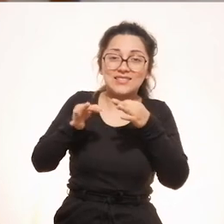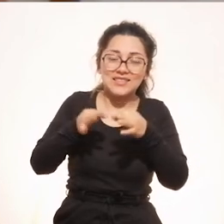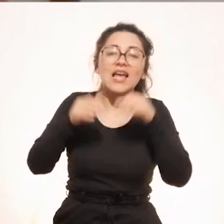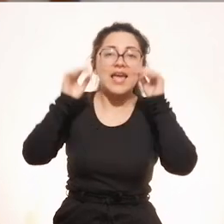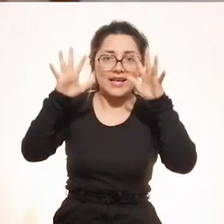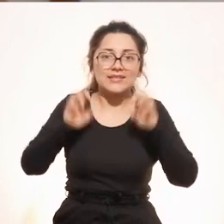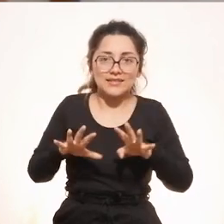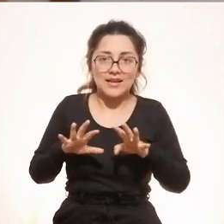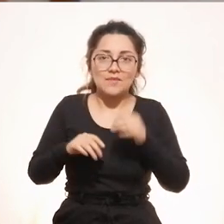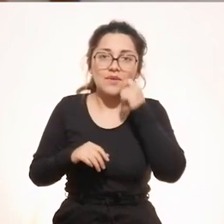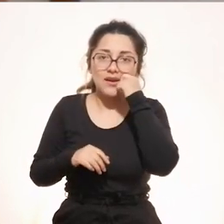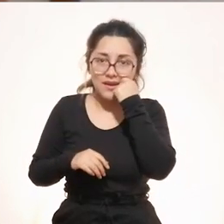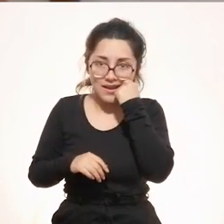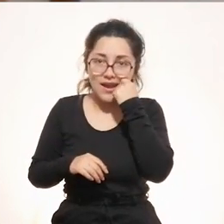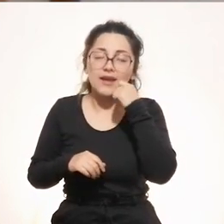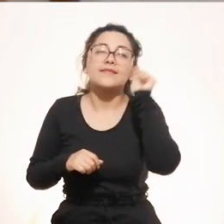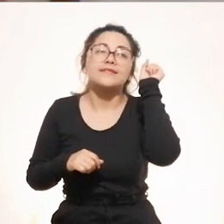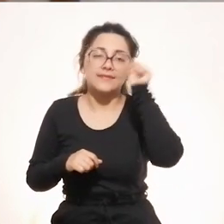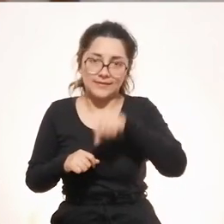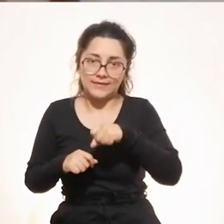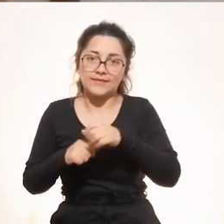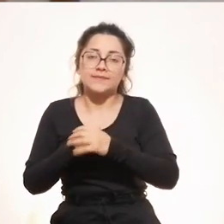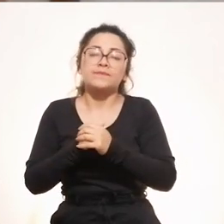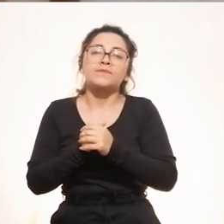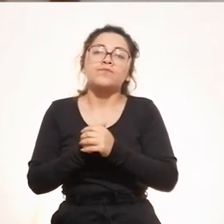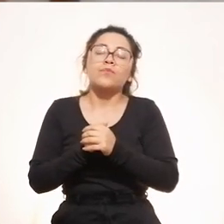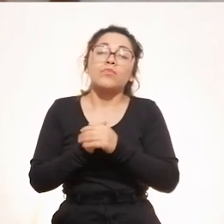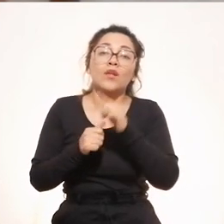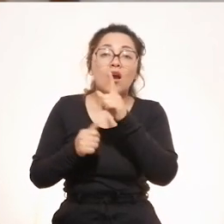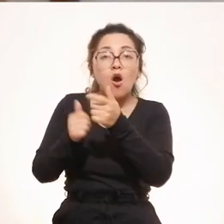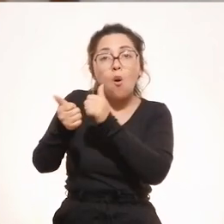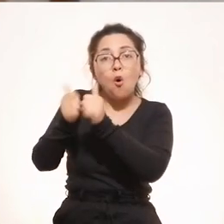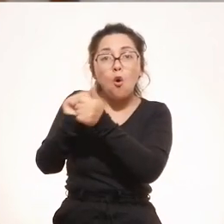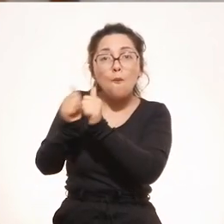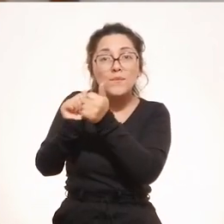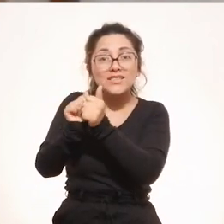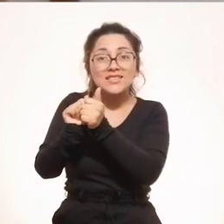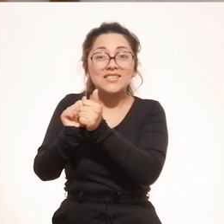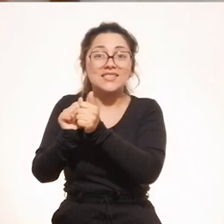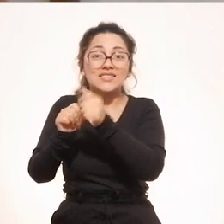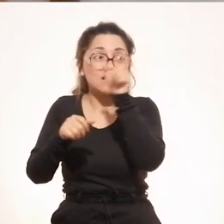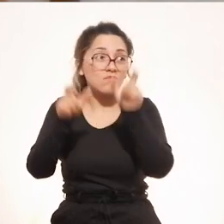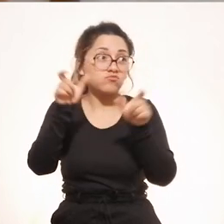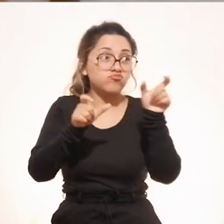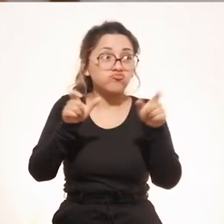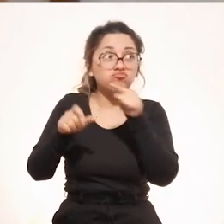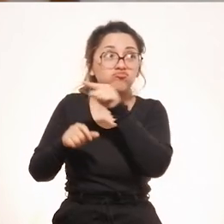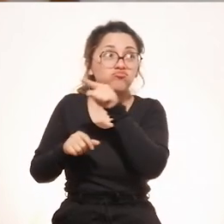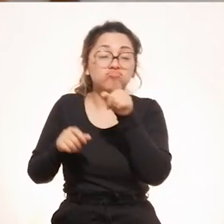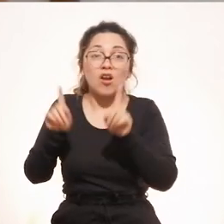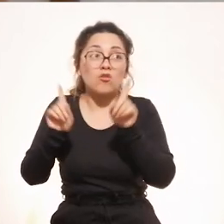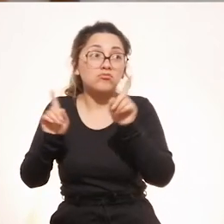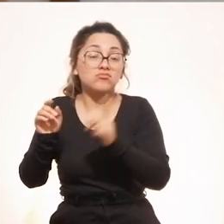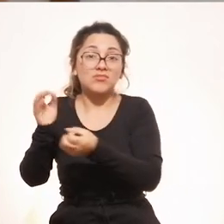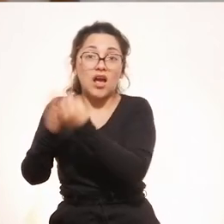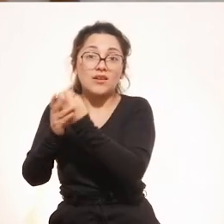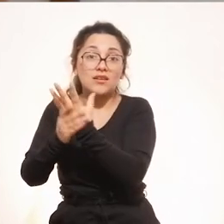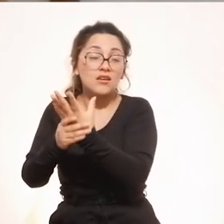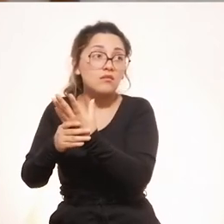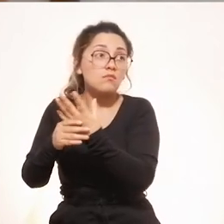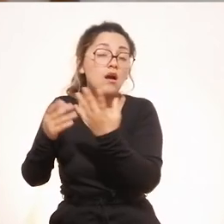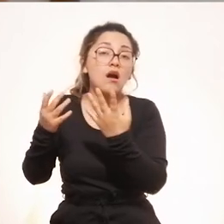el examen va a ser presencial para los postulantes que van a estudiar en la sede